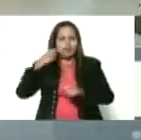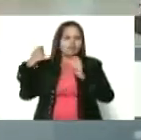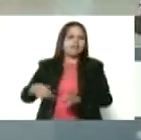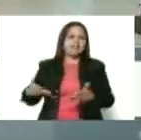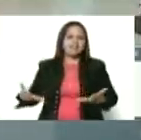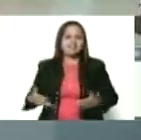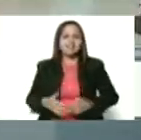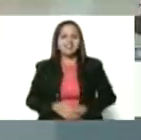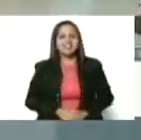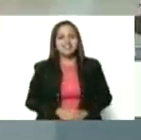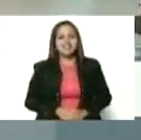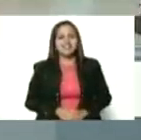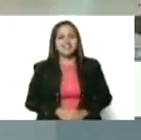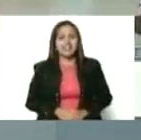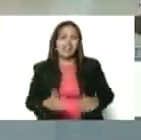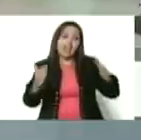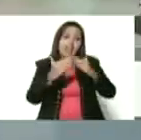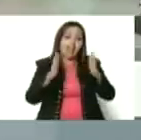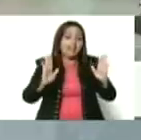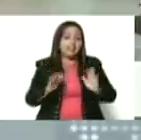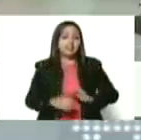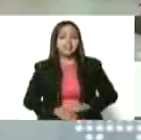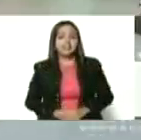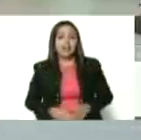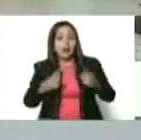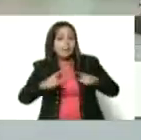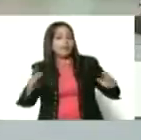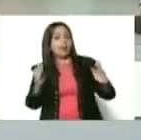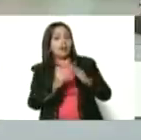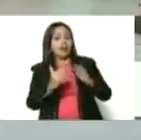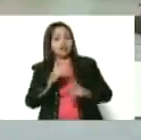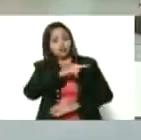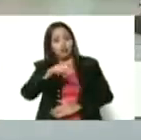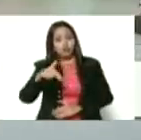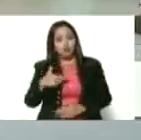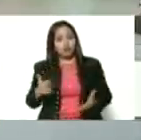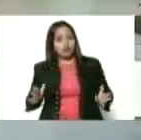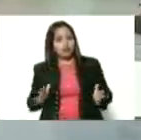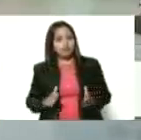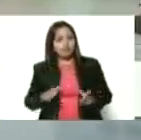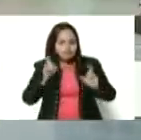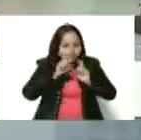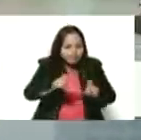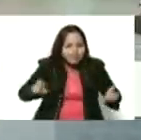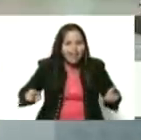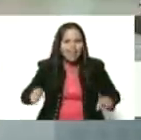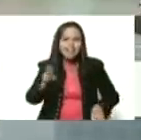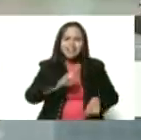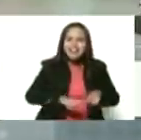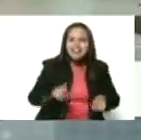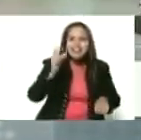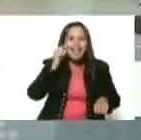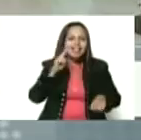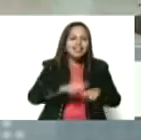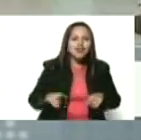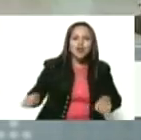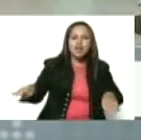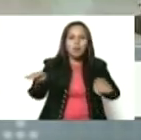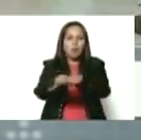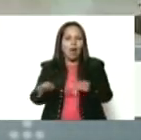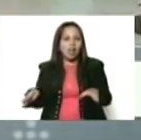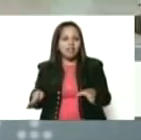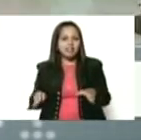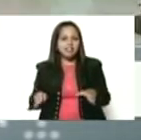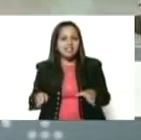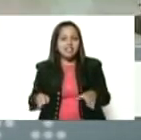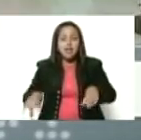En el hogar, pero si en el hogar nosotros estamos educando a la niña y al niño por igual, con